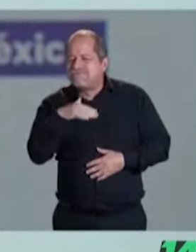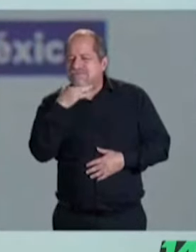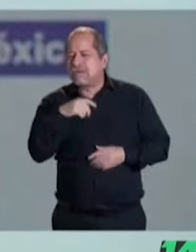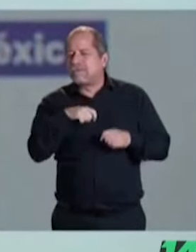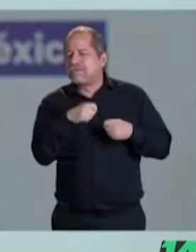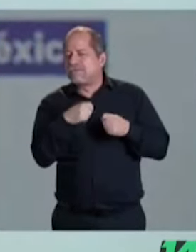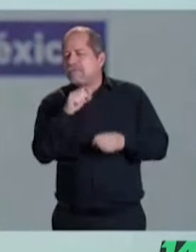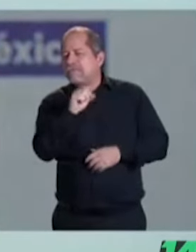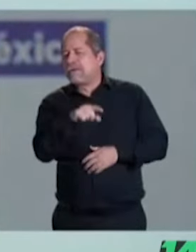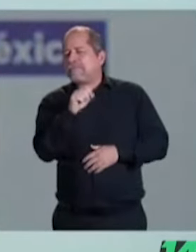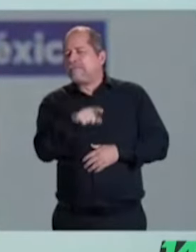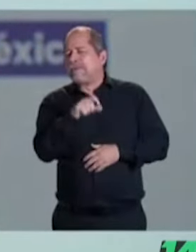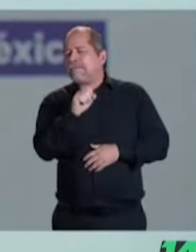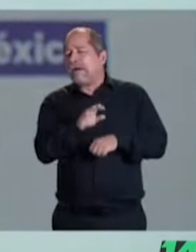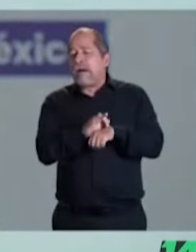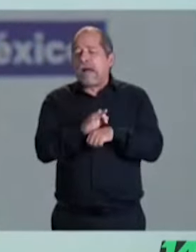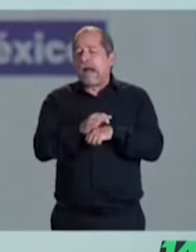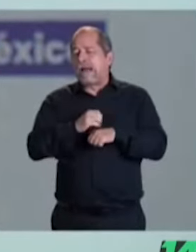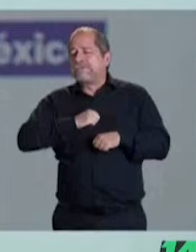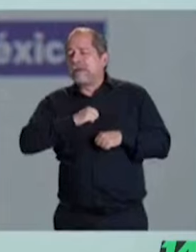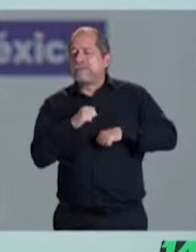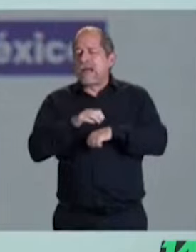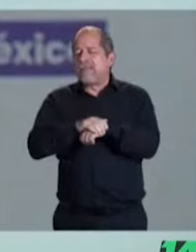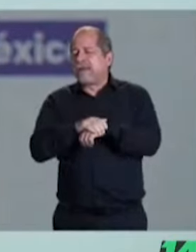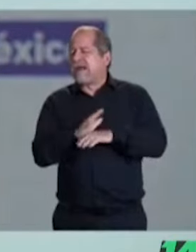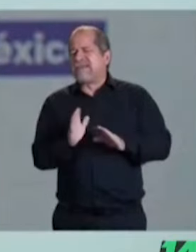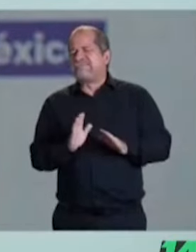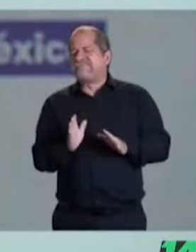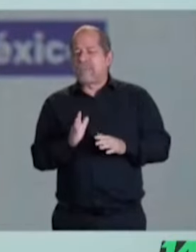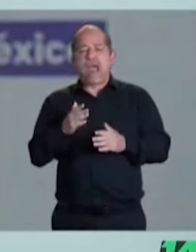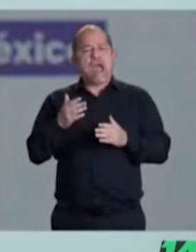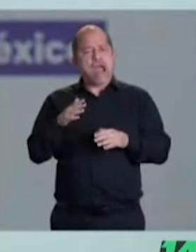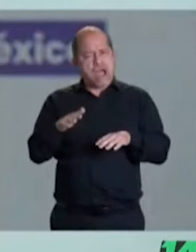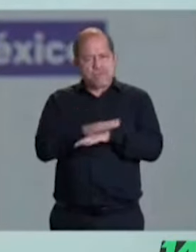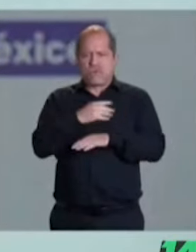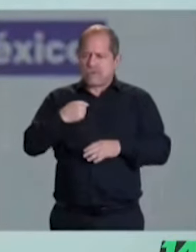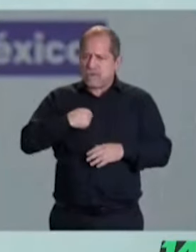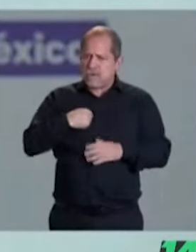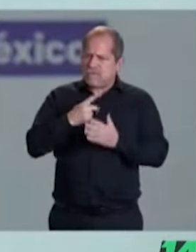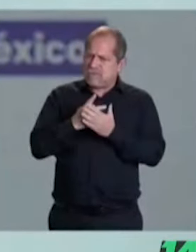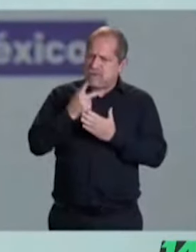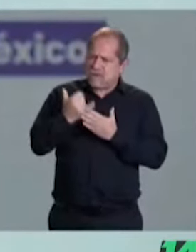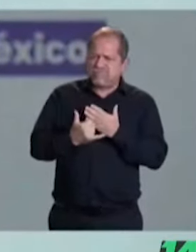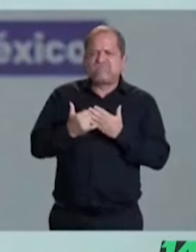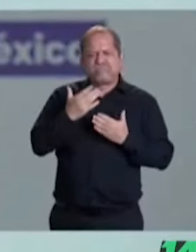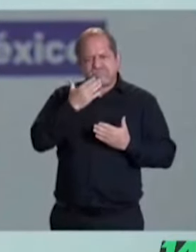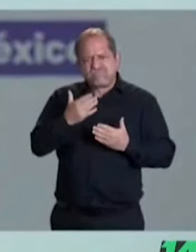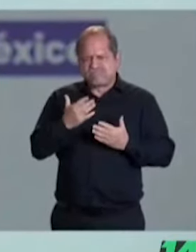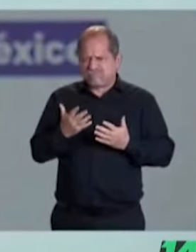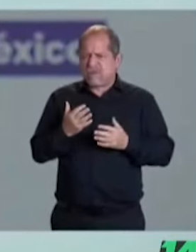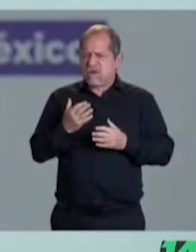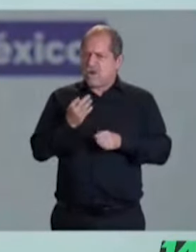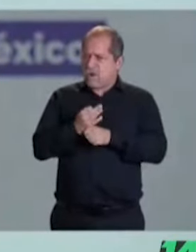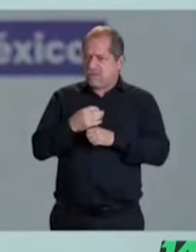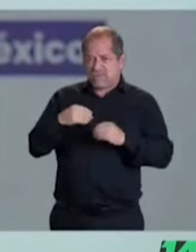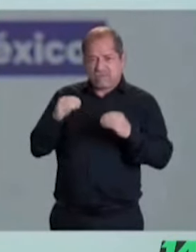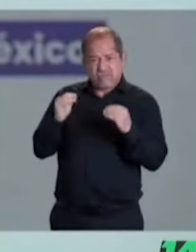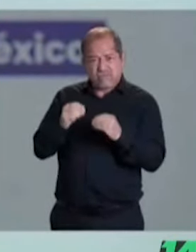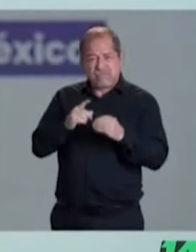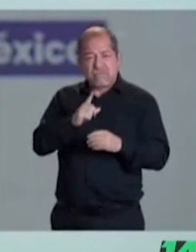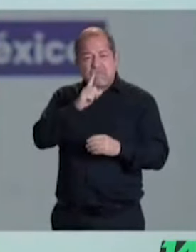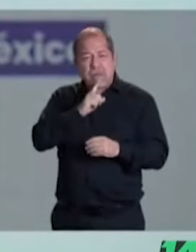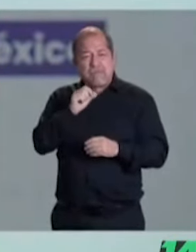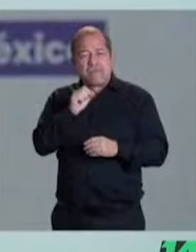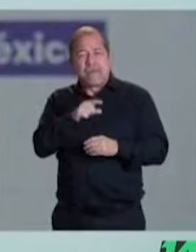que es el proyecto de avanzar con la transformación. Escucharán como en la campaña Calumnias. Y de nosotros, propuestas